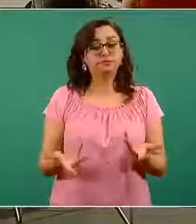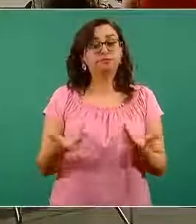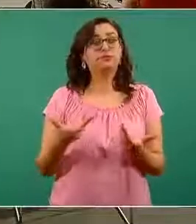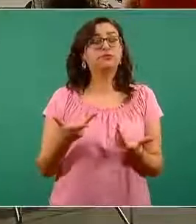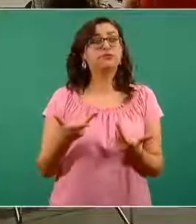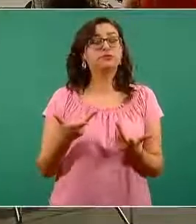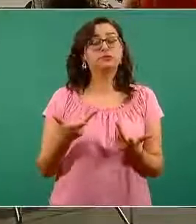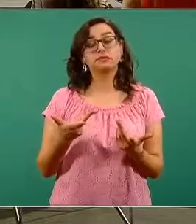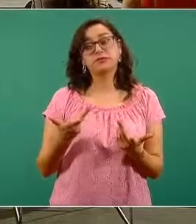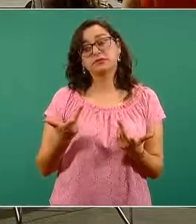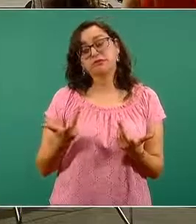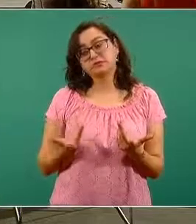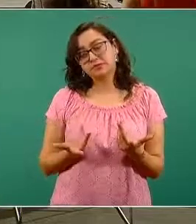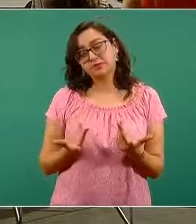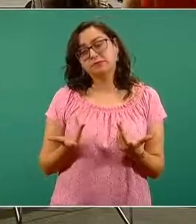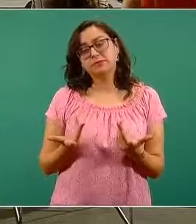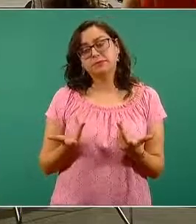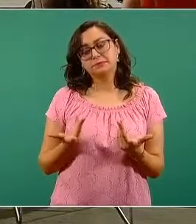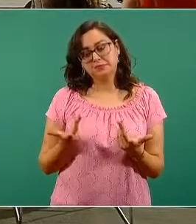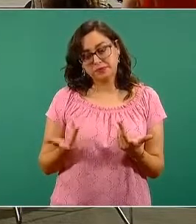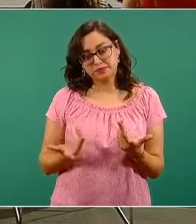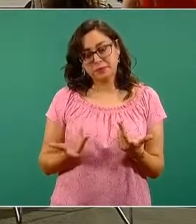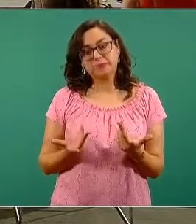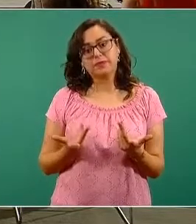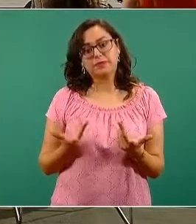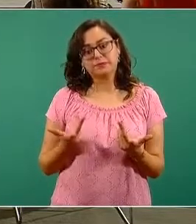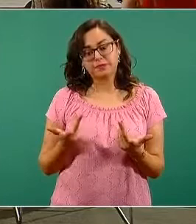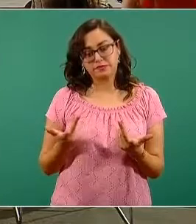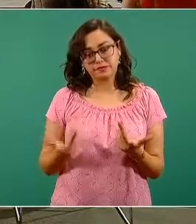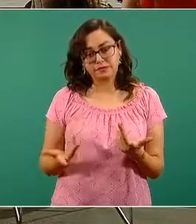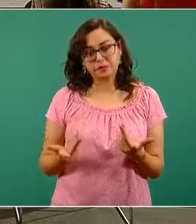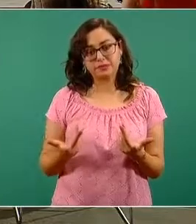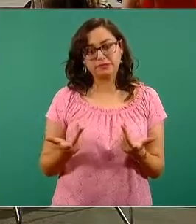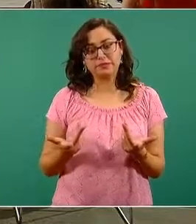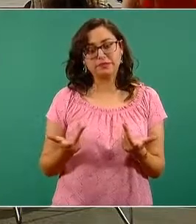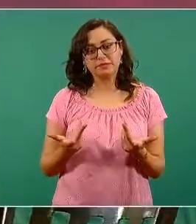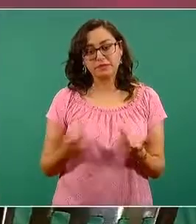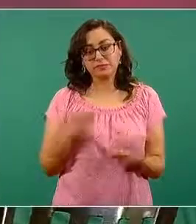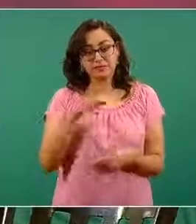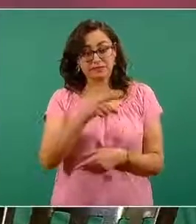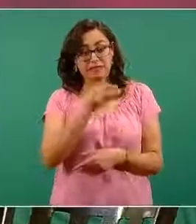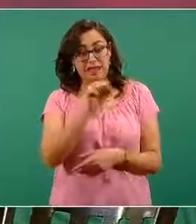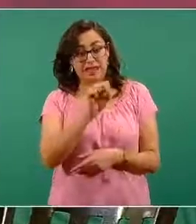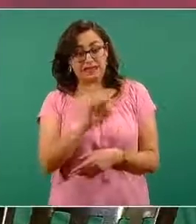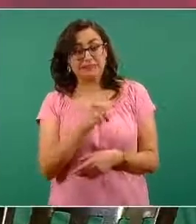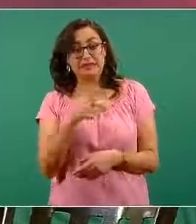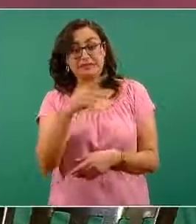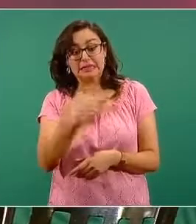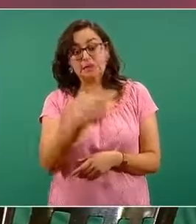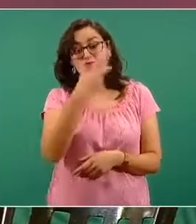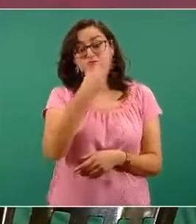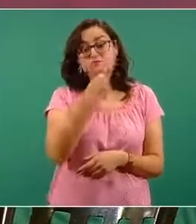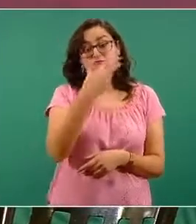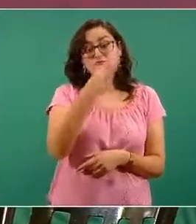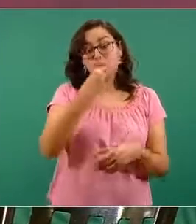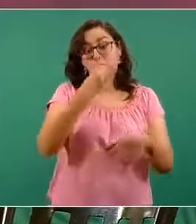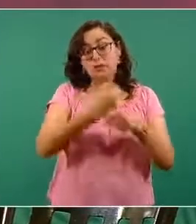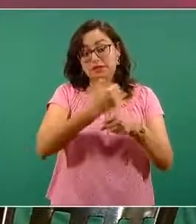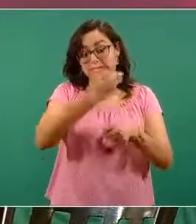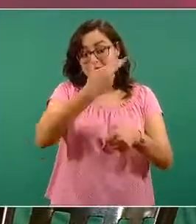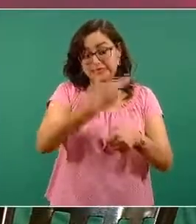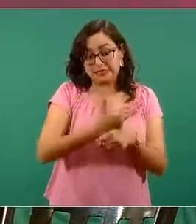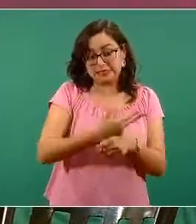el secretario Moctezuma en su momento, en